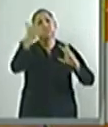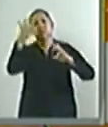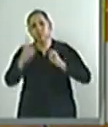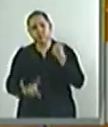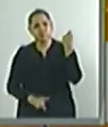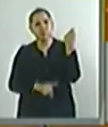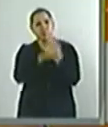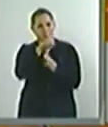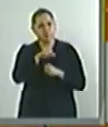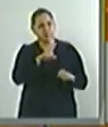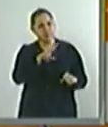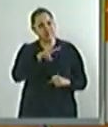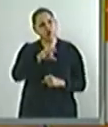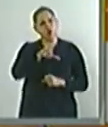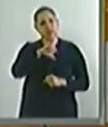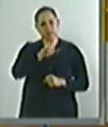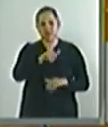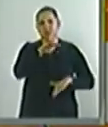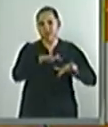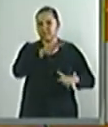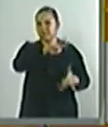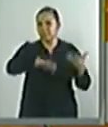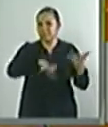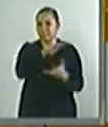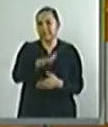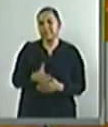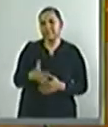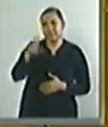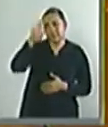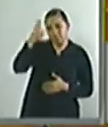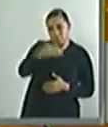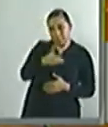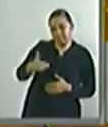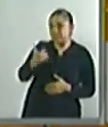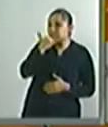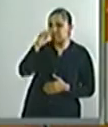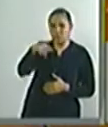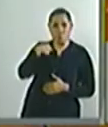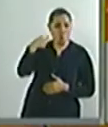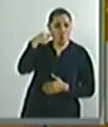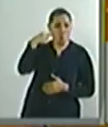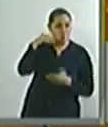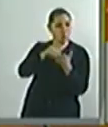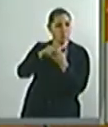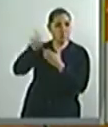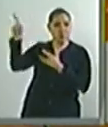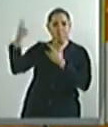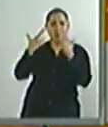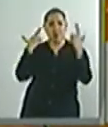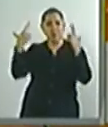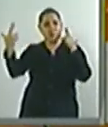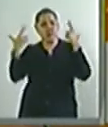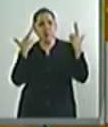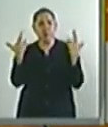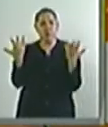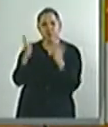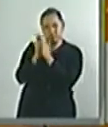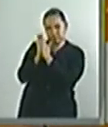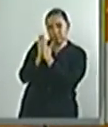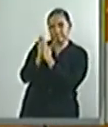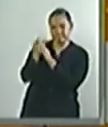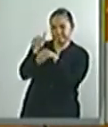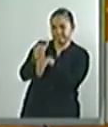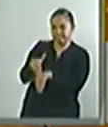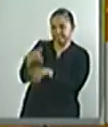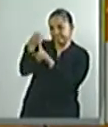Señor Presidente, yo sigo escuchando mucho ruido y les pediría ahí orden. Porque son 32 gentes que